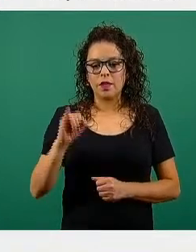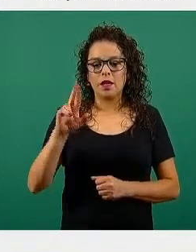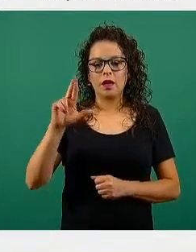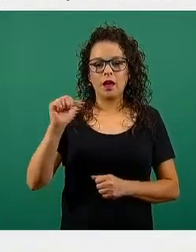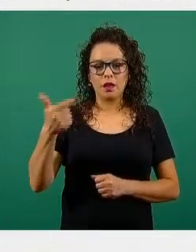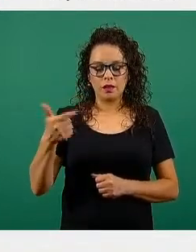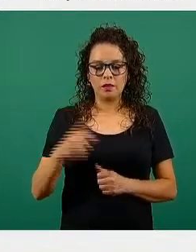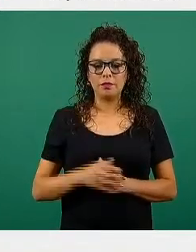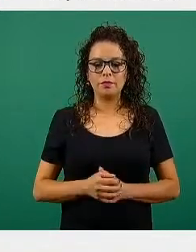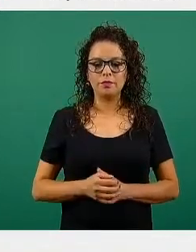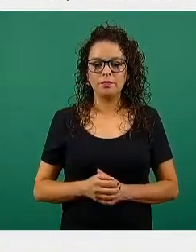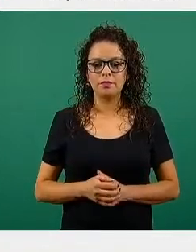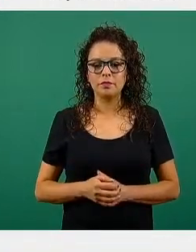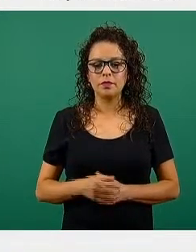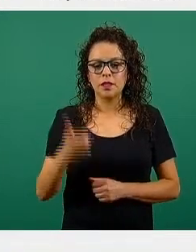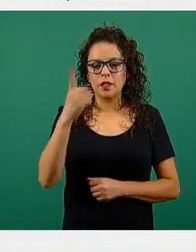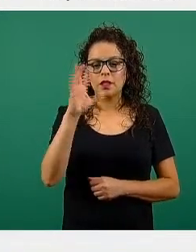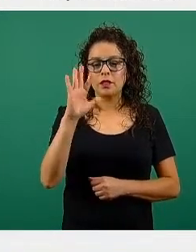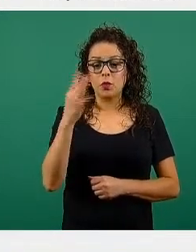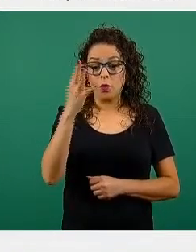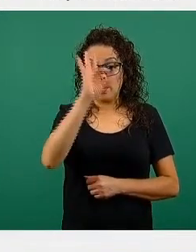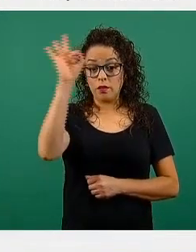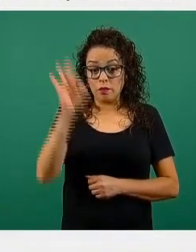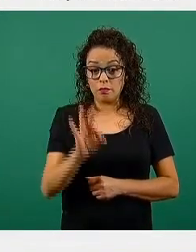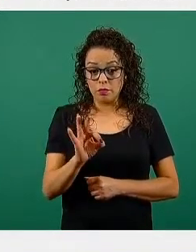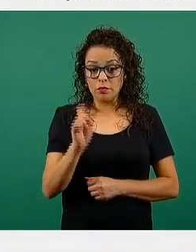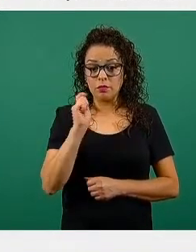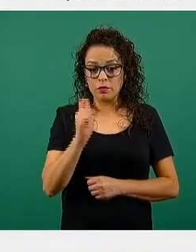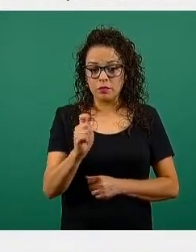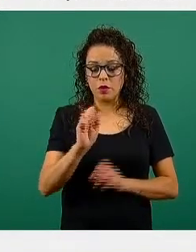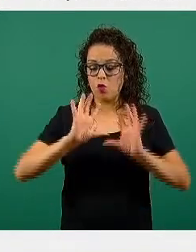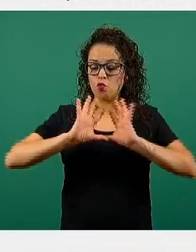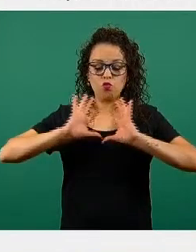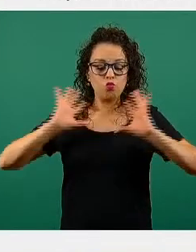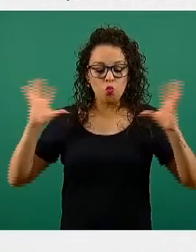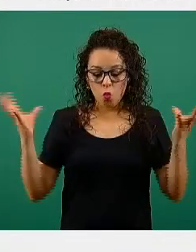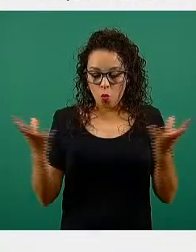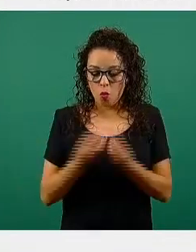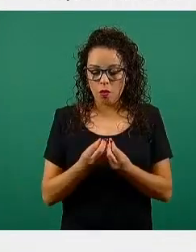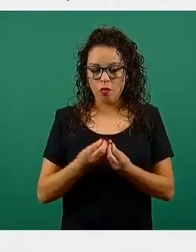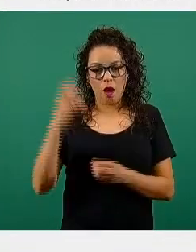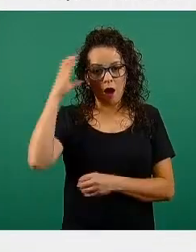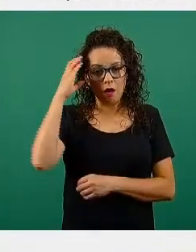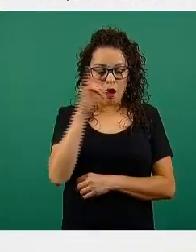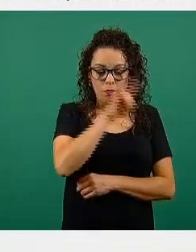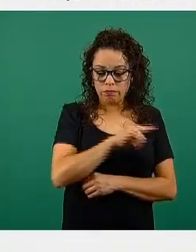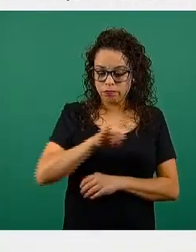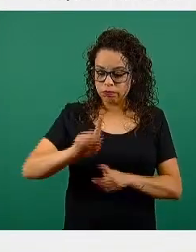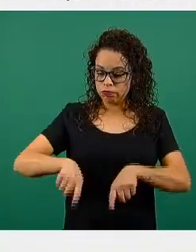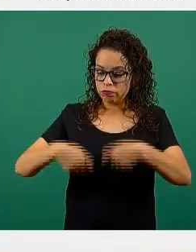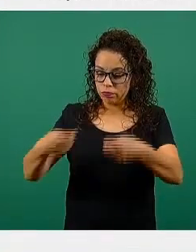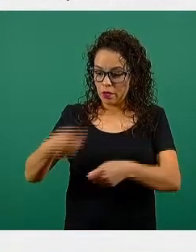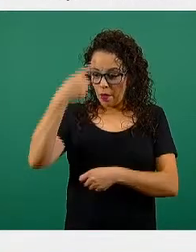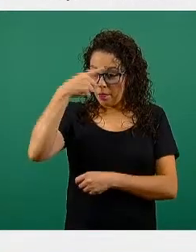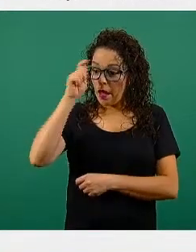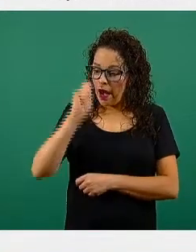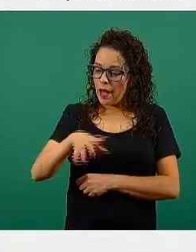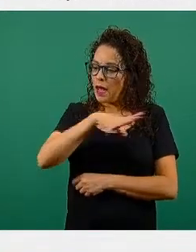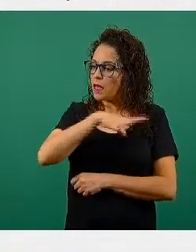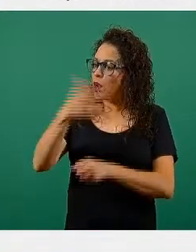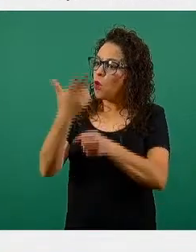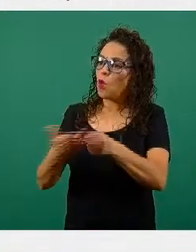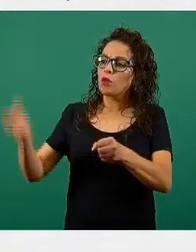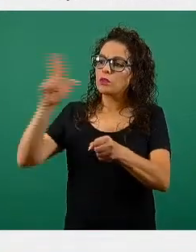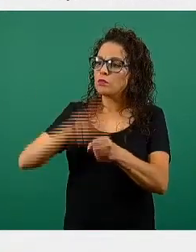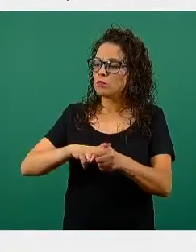el 54 por ciento que representa del total de camas que están dedicadas para la hospitalización general en todo el